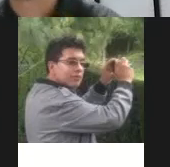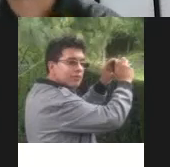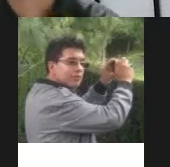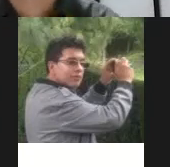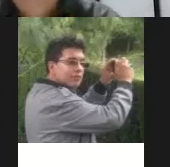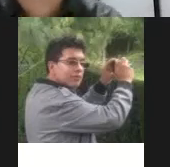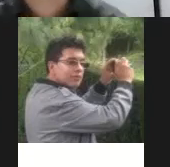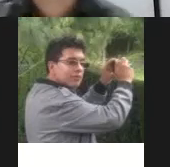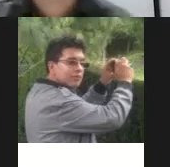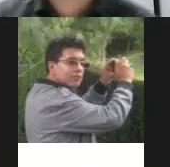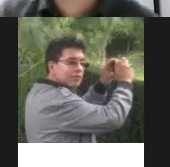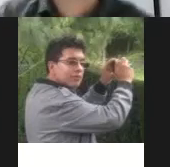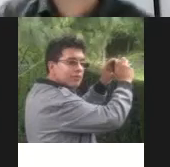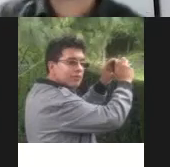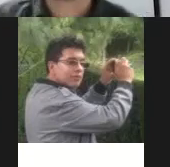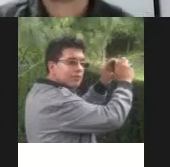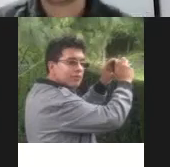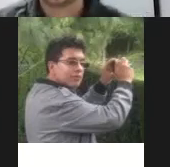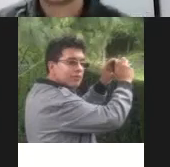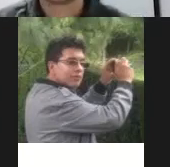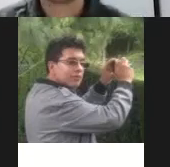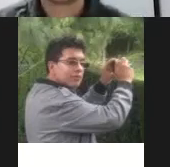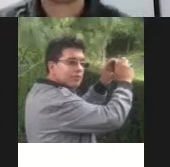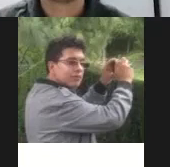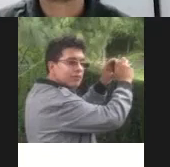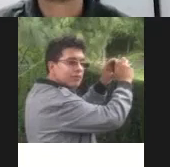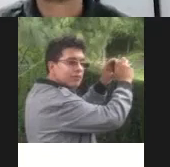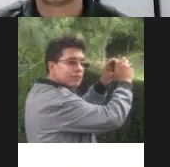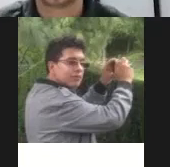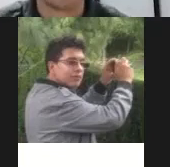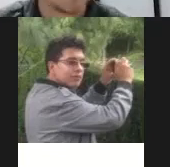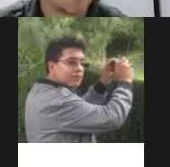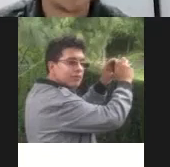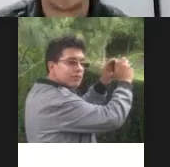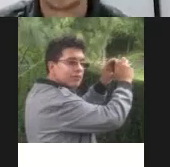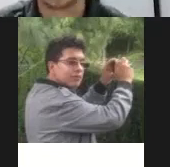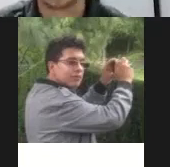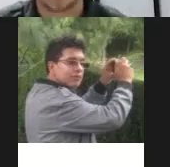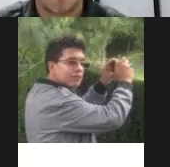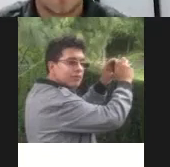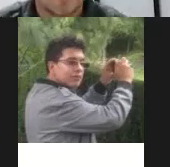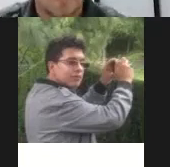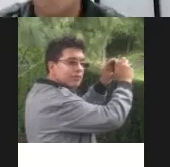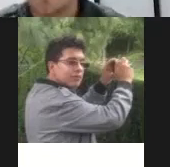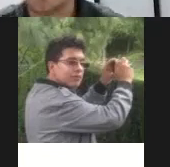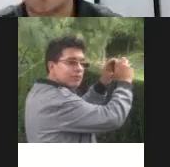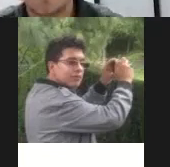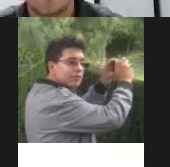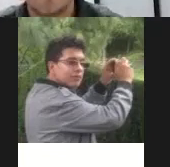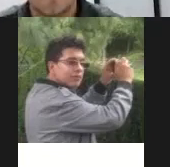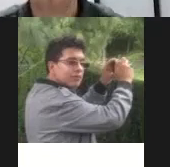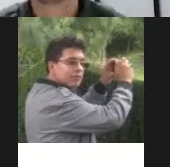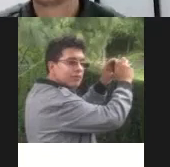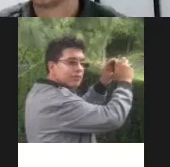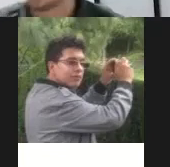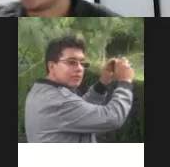personas de que pase entonces bueno esta herramienta nos ayuda a visibilizar estos aspectos y destaco en